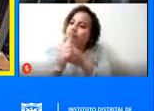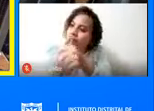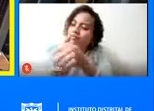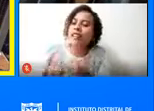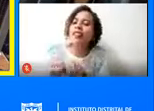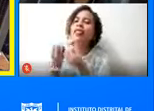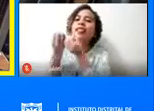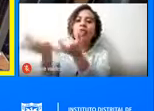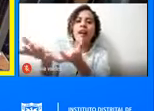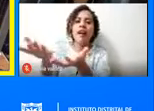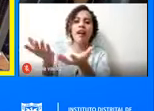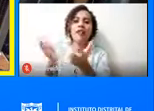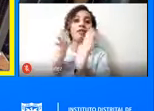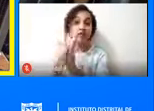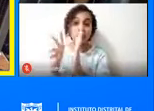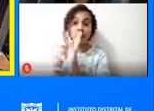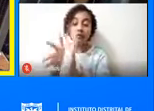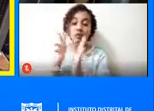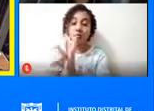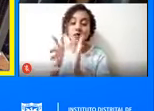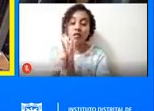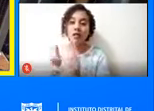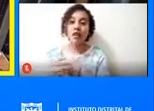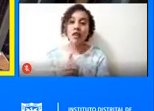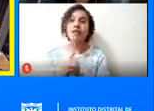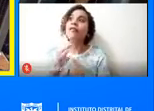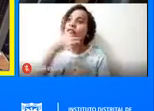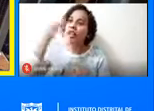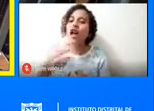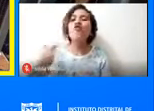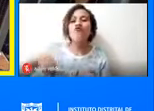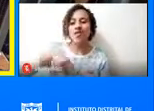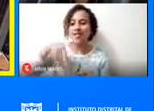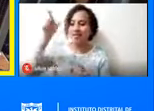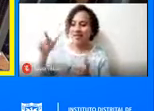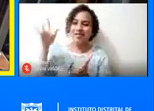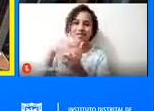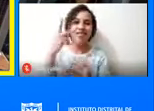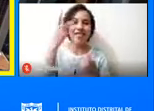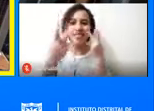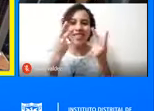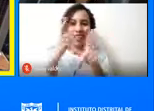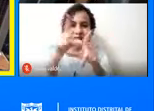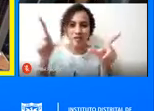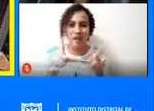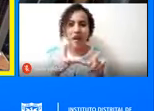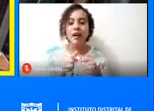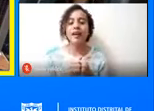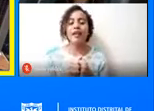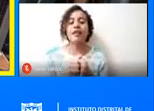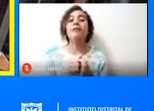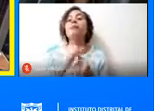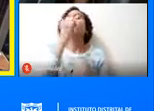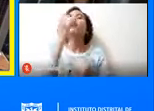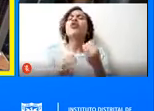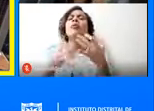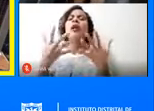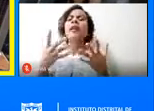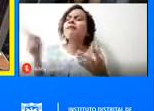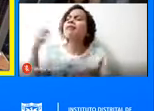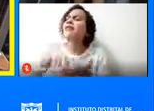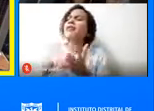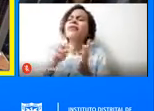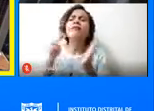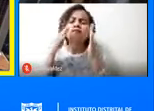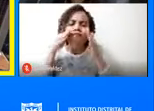información veraz a nuestros visitantes, y pues, por último, que están dedicados